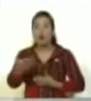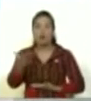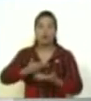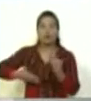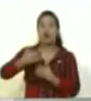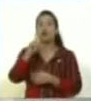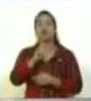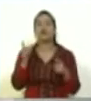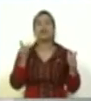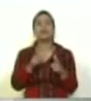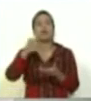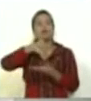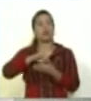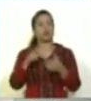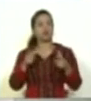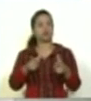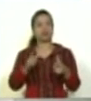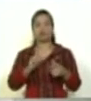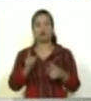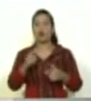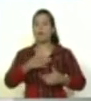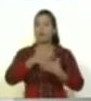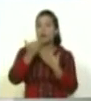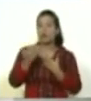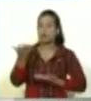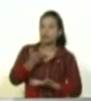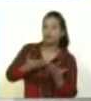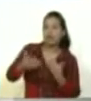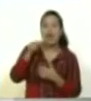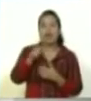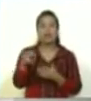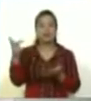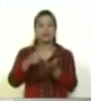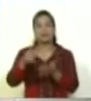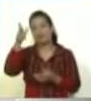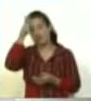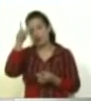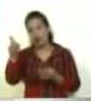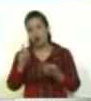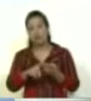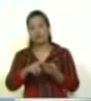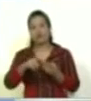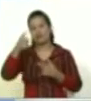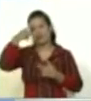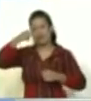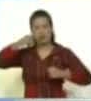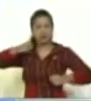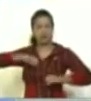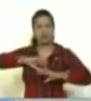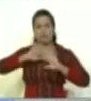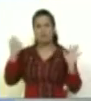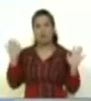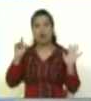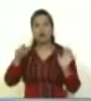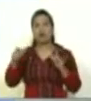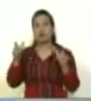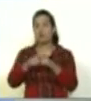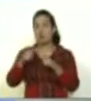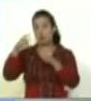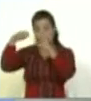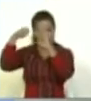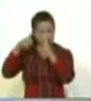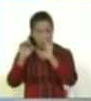central, el 4F, sino un proyecto colaborativo donde están involucrados equipos de Falcón, por ejemplo, Chavistas para lo que salga, que son extraordinarios productores